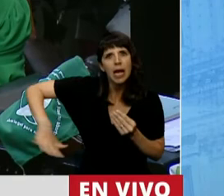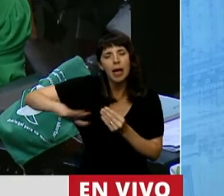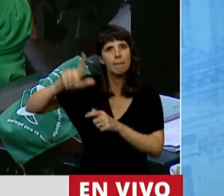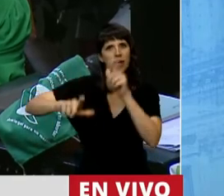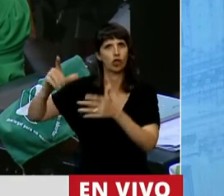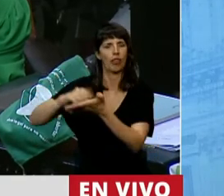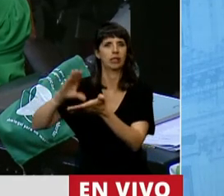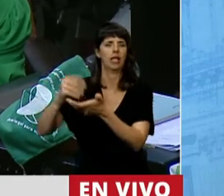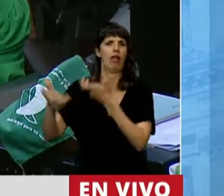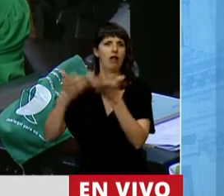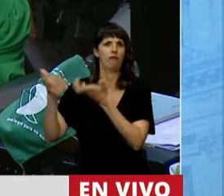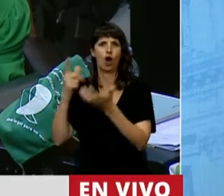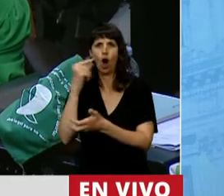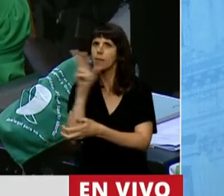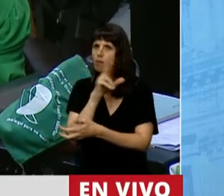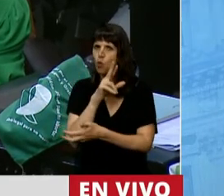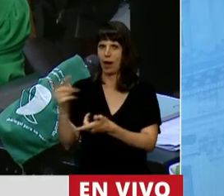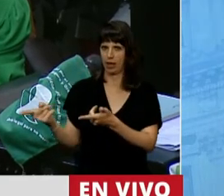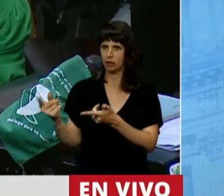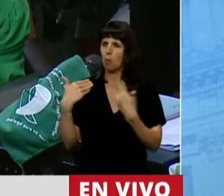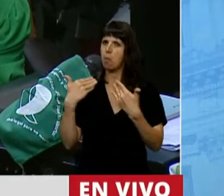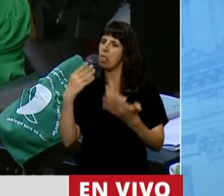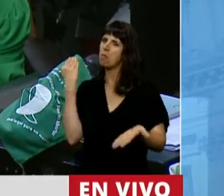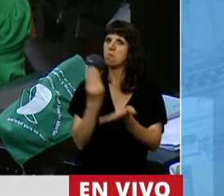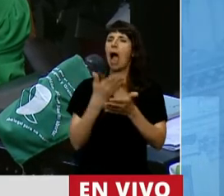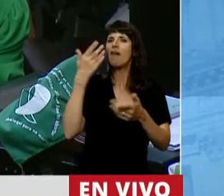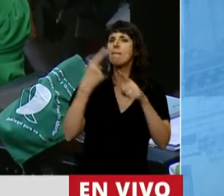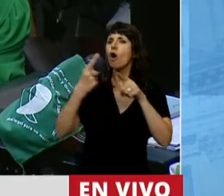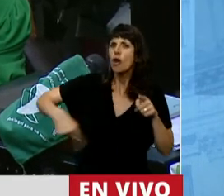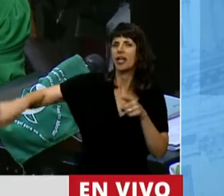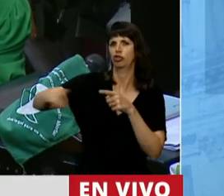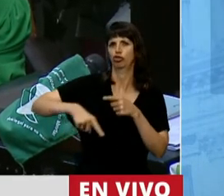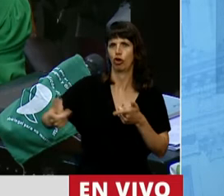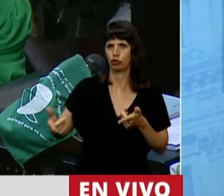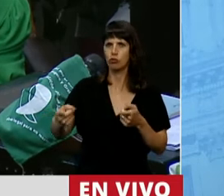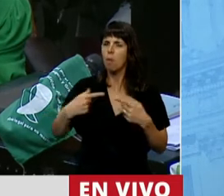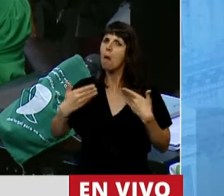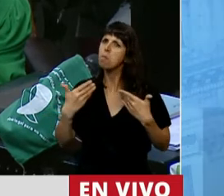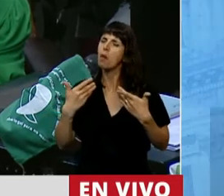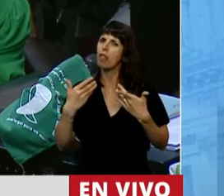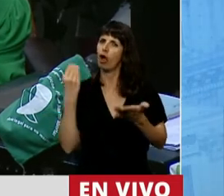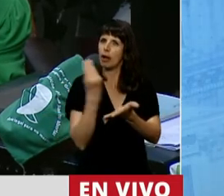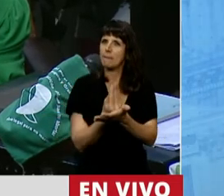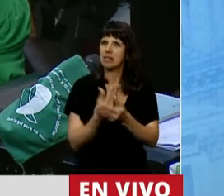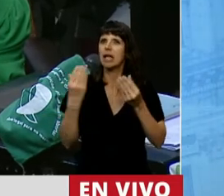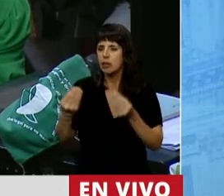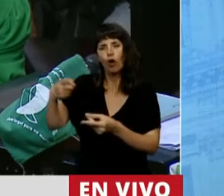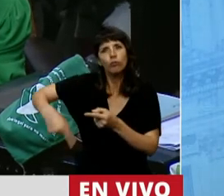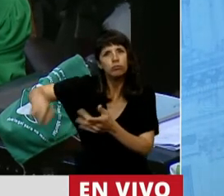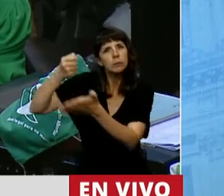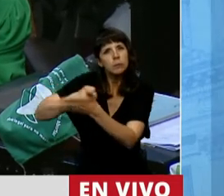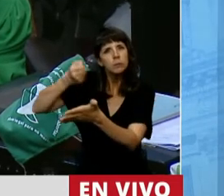fueguinos. Puedo representar la lucha de todas esas mil distancias que esperan la aprobación de esta ley, porque